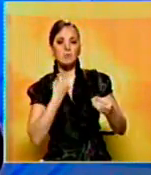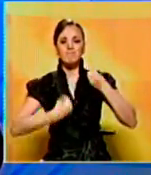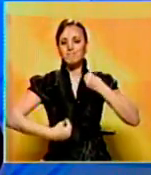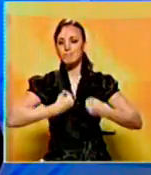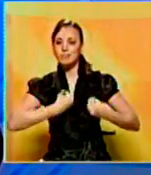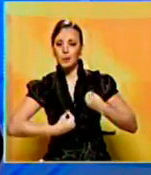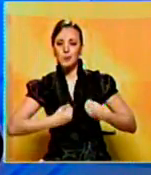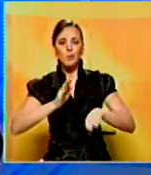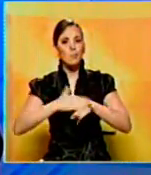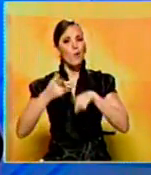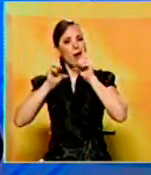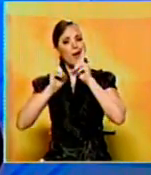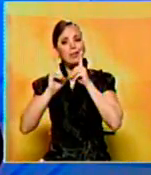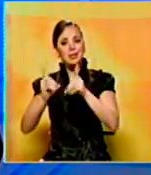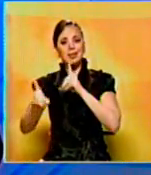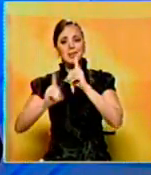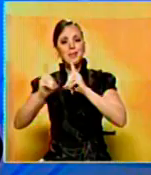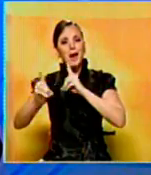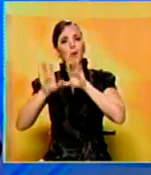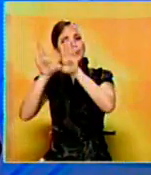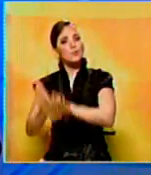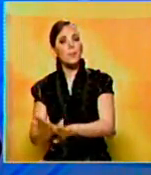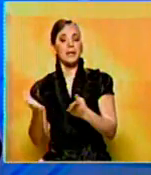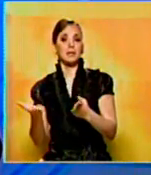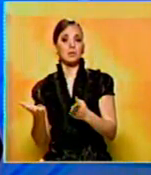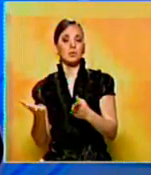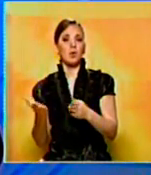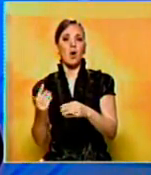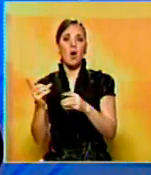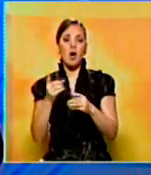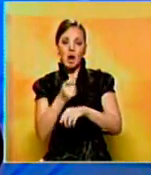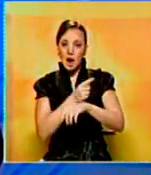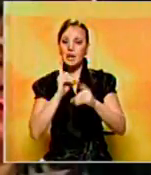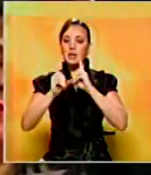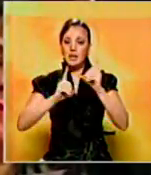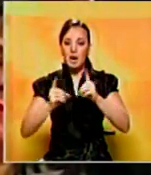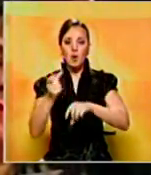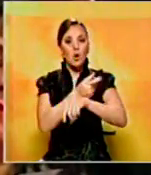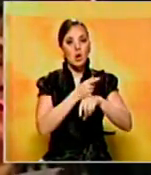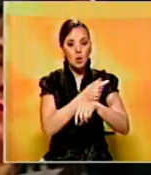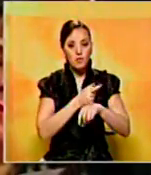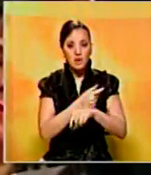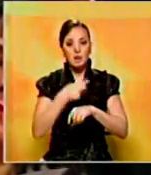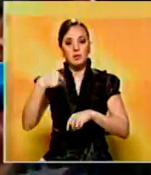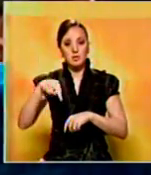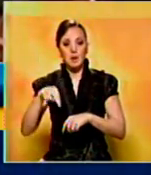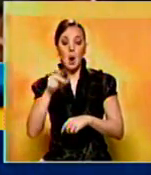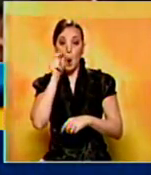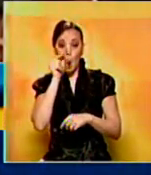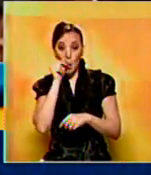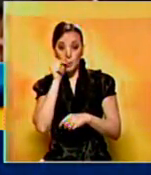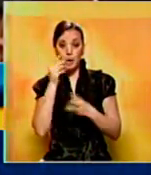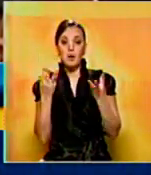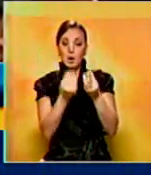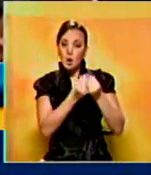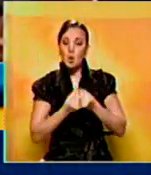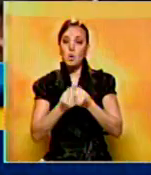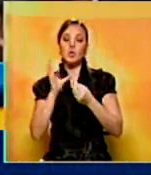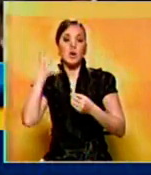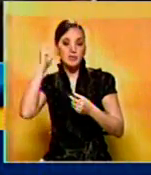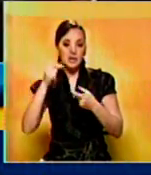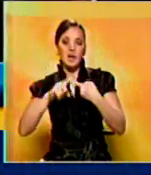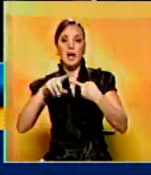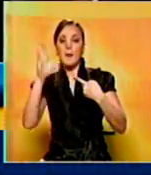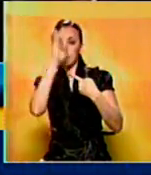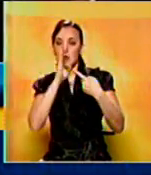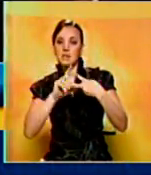la suspensión del proceso de diálogo que adelantan con el gobierno nacional. Giordano forma parte, junto con los cancilleres de Brasil, Colombia